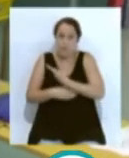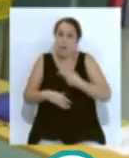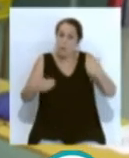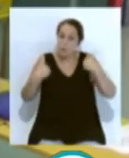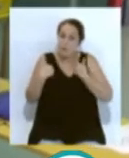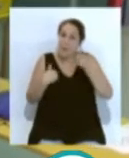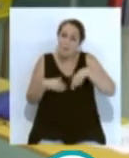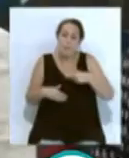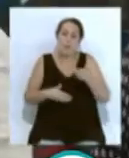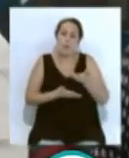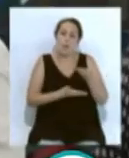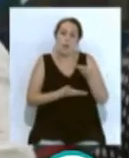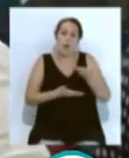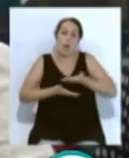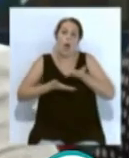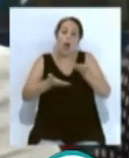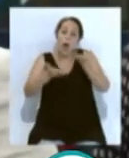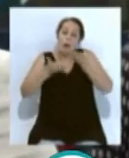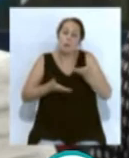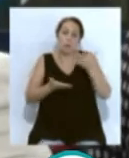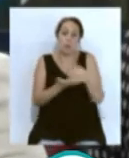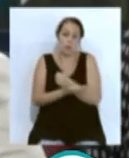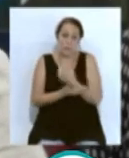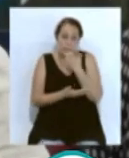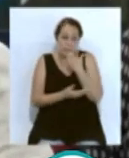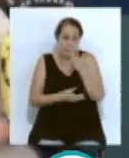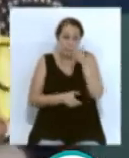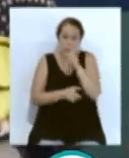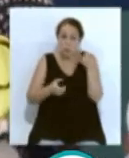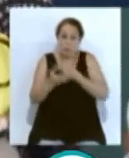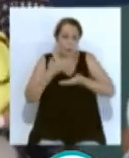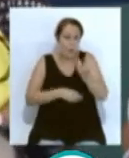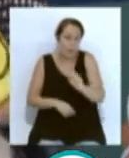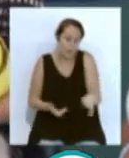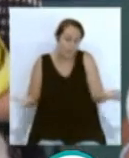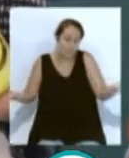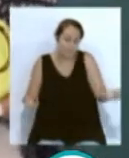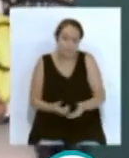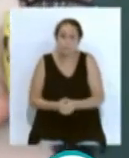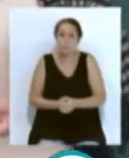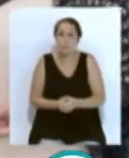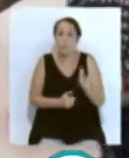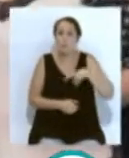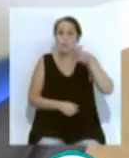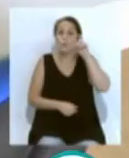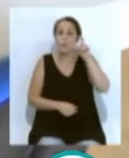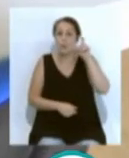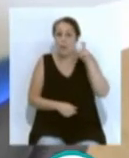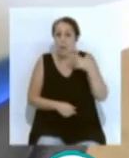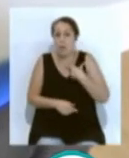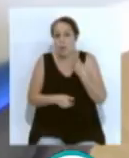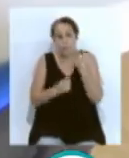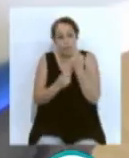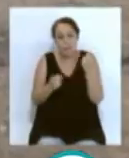decimos, la ayuda de todos. Sin que todos aporten, pues evidentemente esto no va a funcionar. Pruebas PCR para el profesorado, planes específicos de